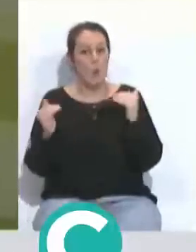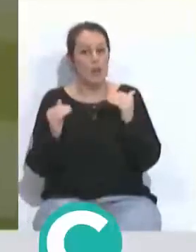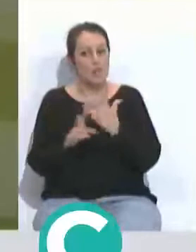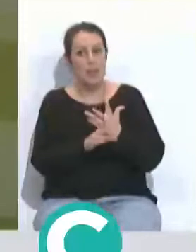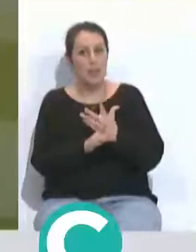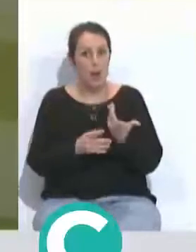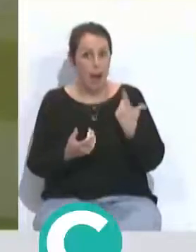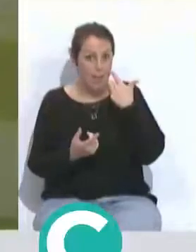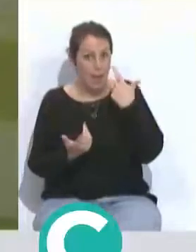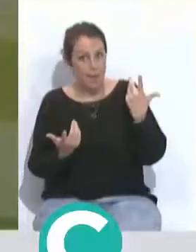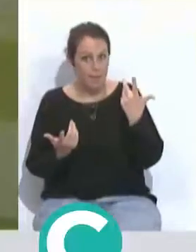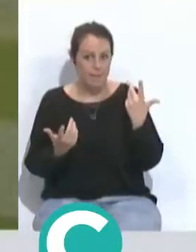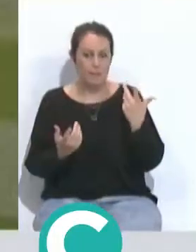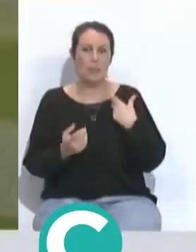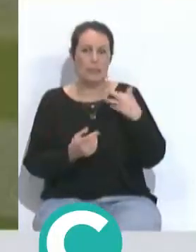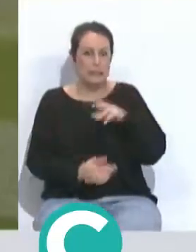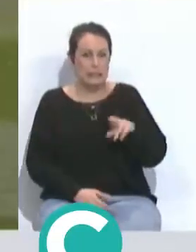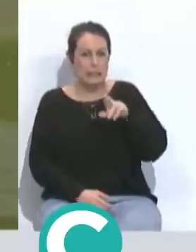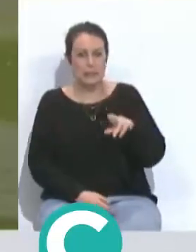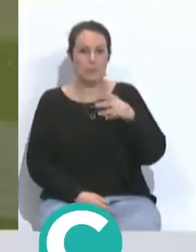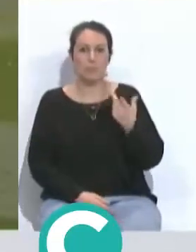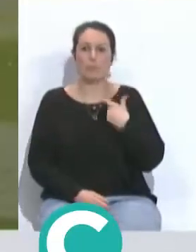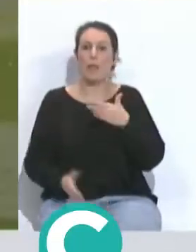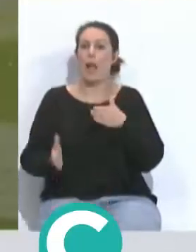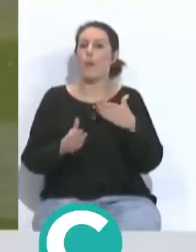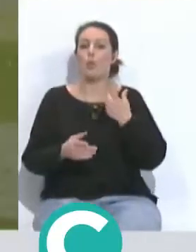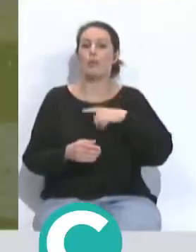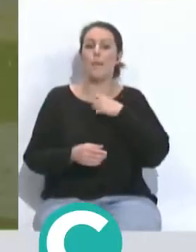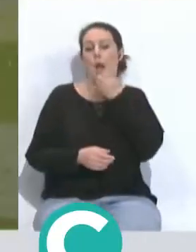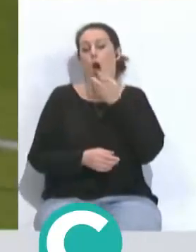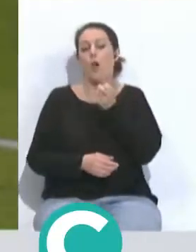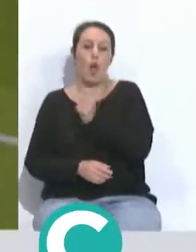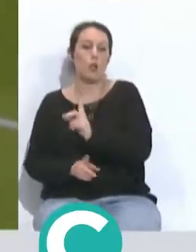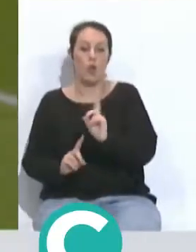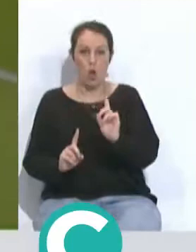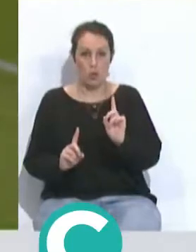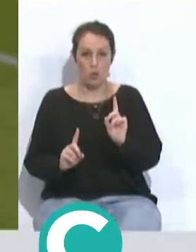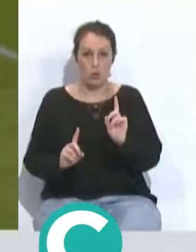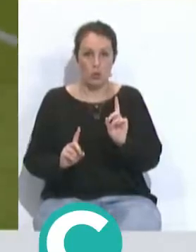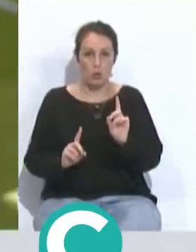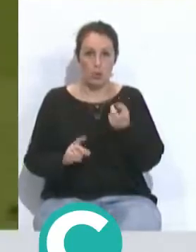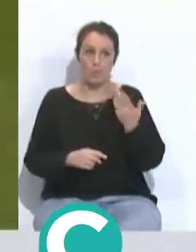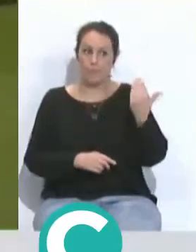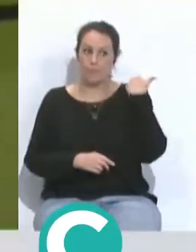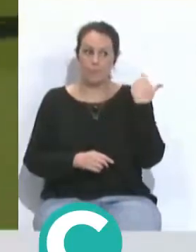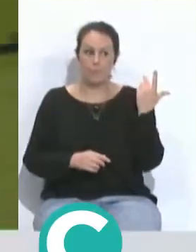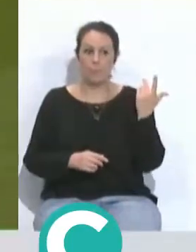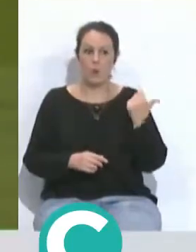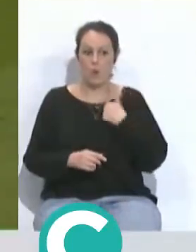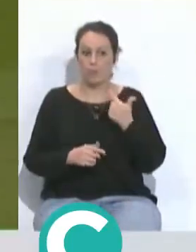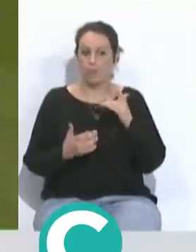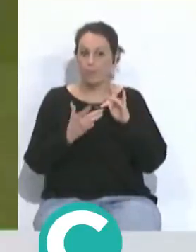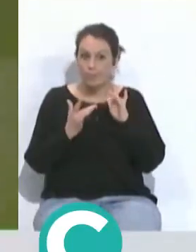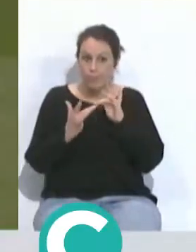insistía, insistía. Es una ventaja, no que la época nuestra fuera mejor y peor, no. Es que ante el contacto que yo tenía